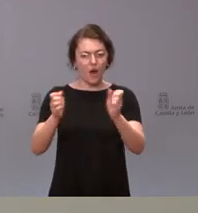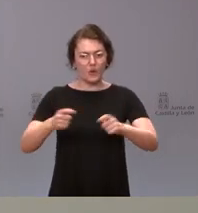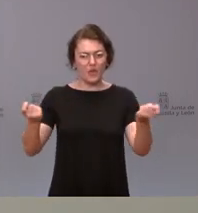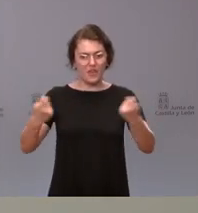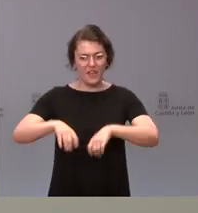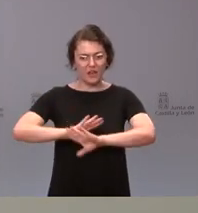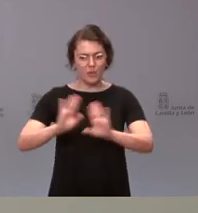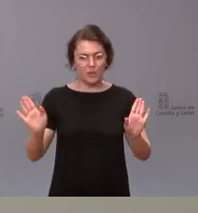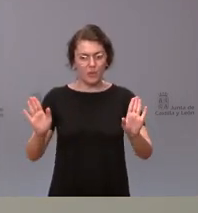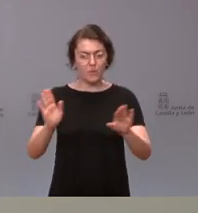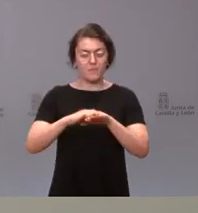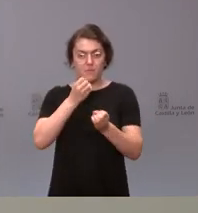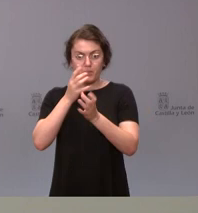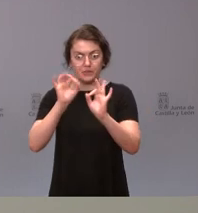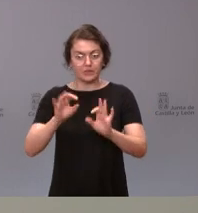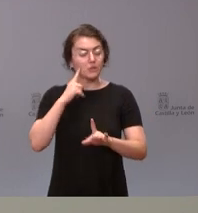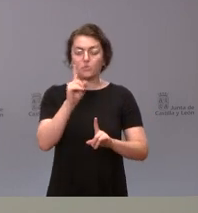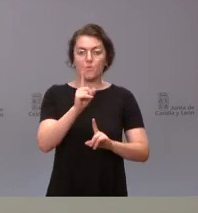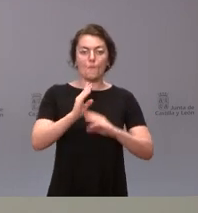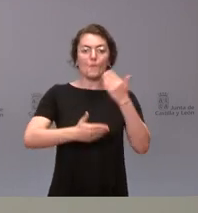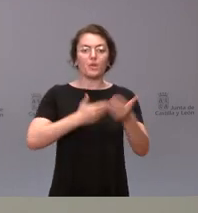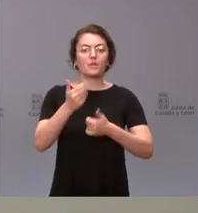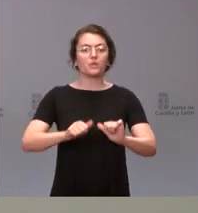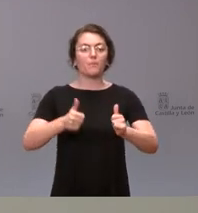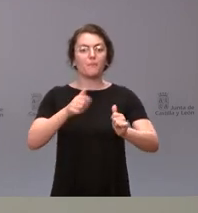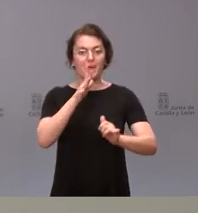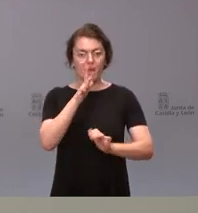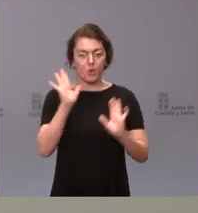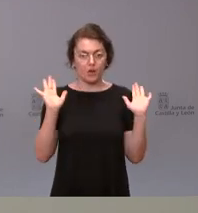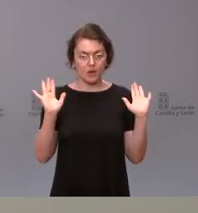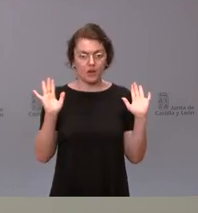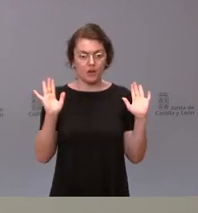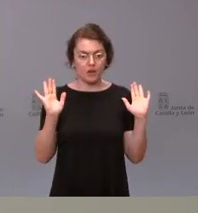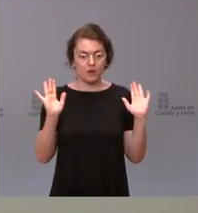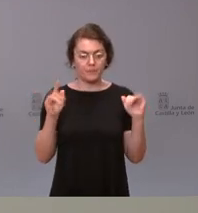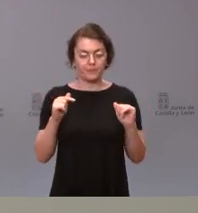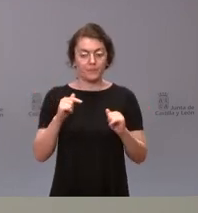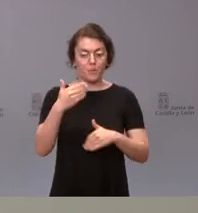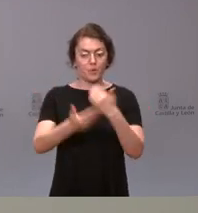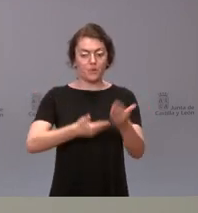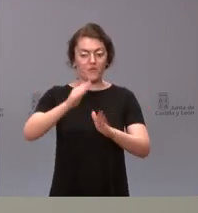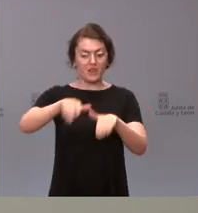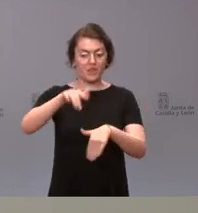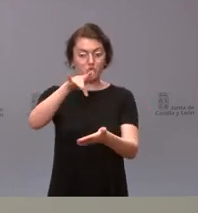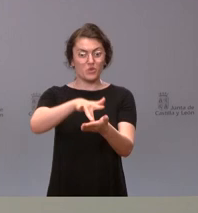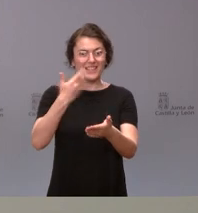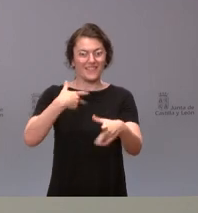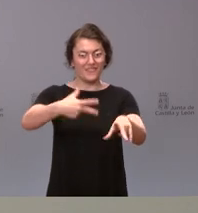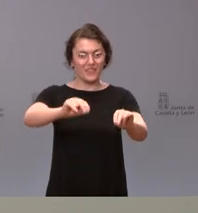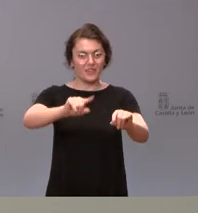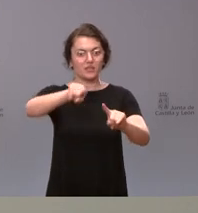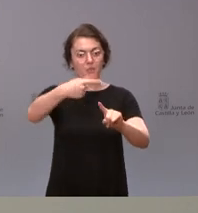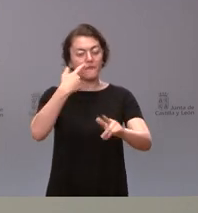Lógicamente el procedimiento empieza ahora y el final del procedimiento lo valoraremos cuando concluya. Es decir,